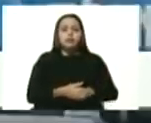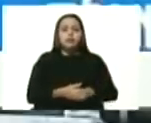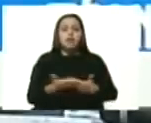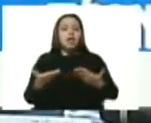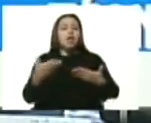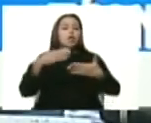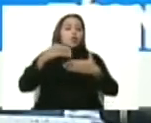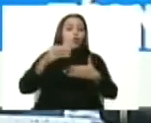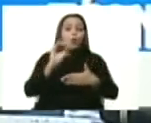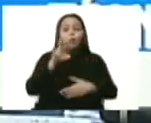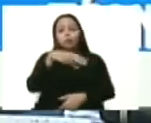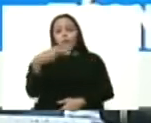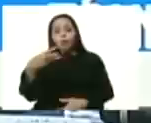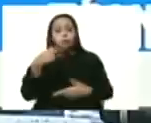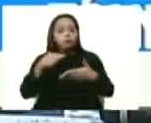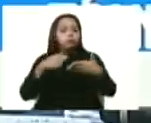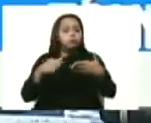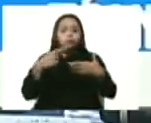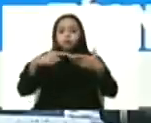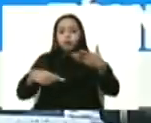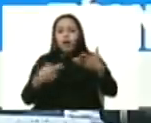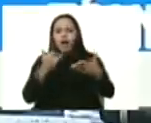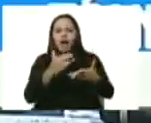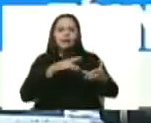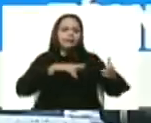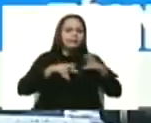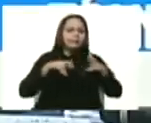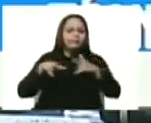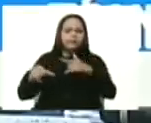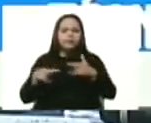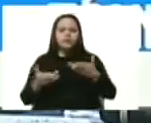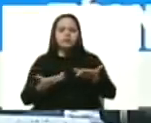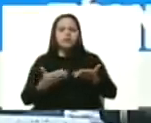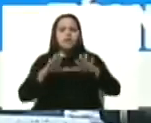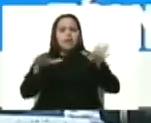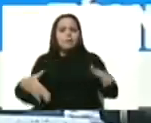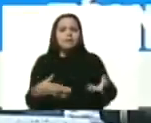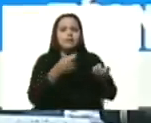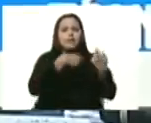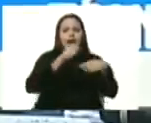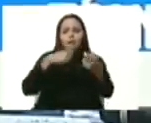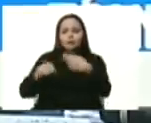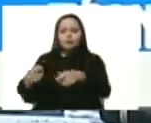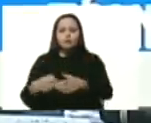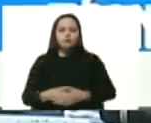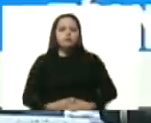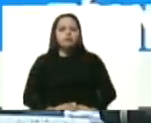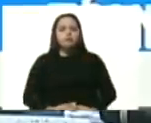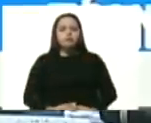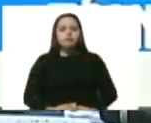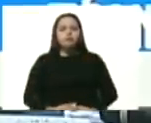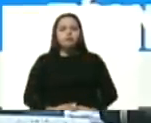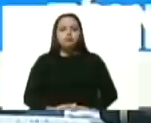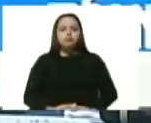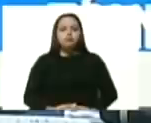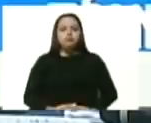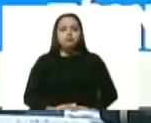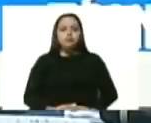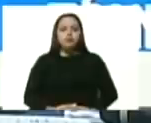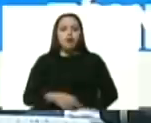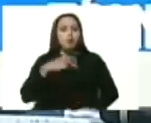transando como se ha venido transando en las mesas diarias de cambio. Así que es una política